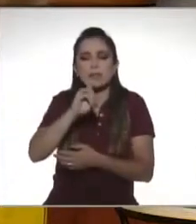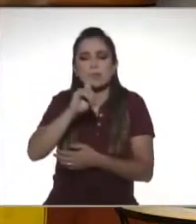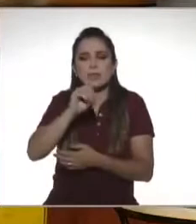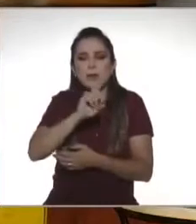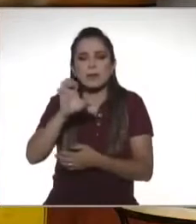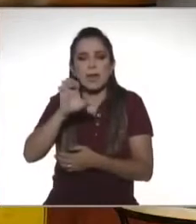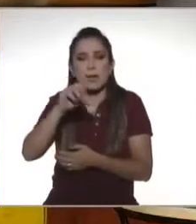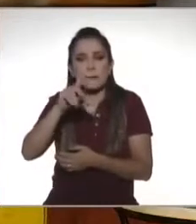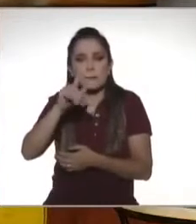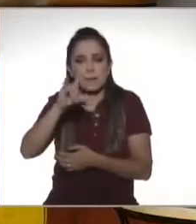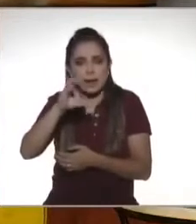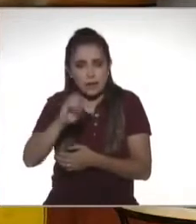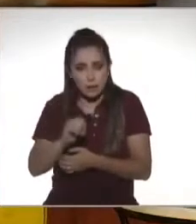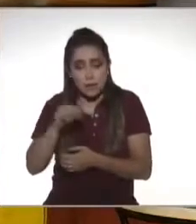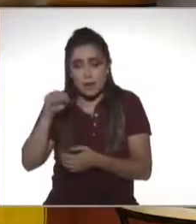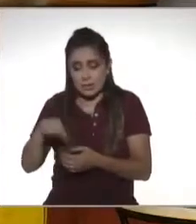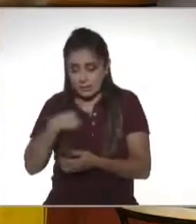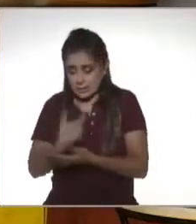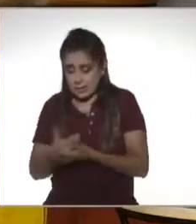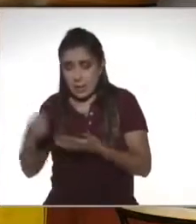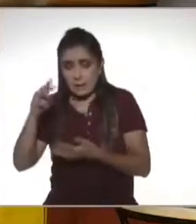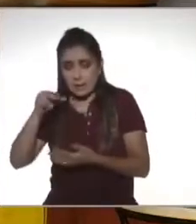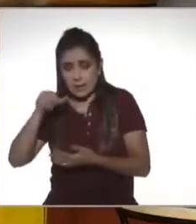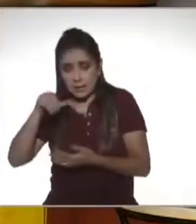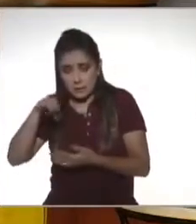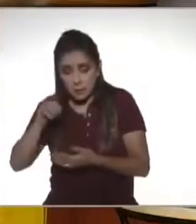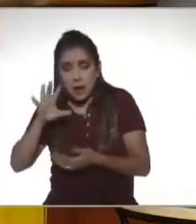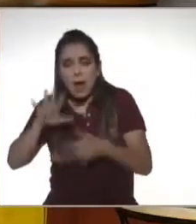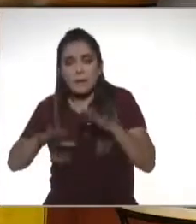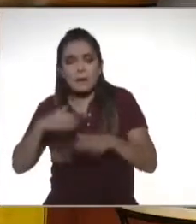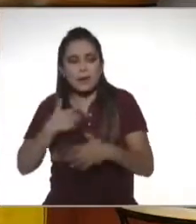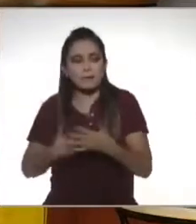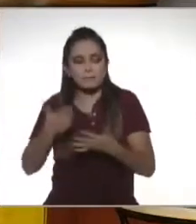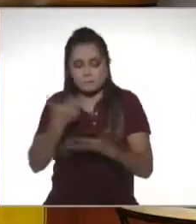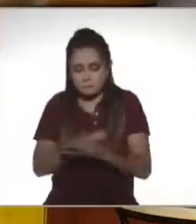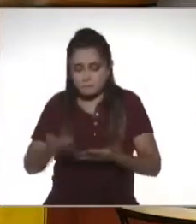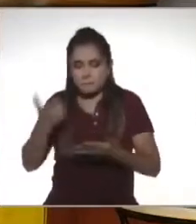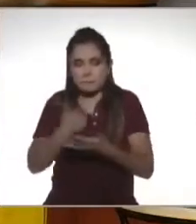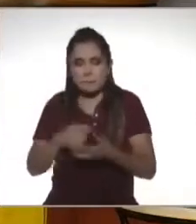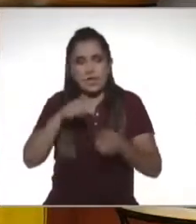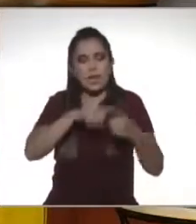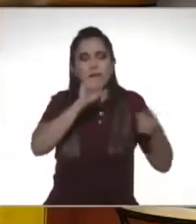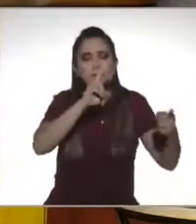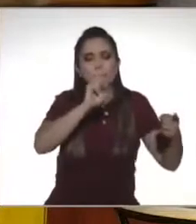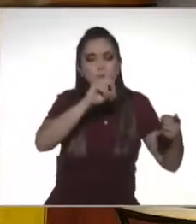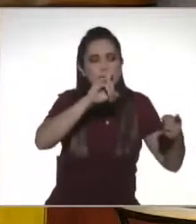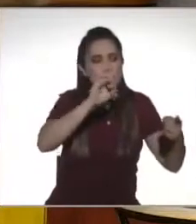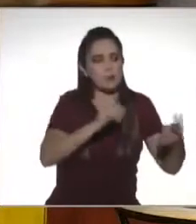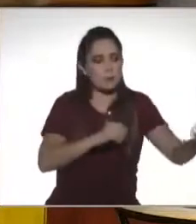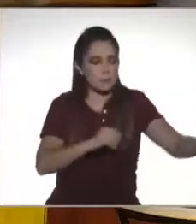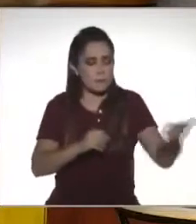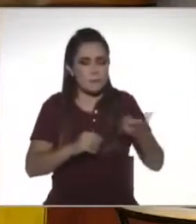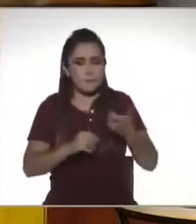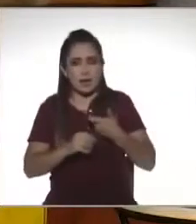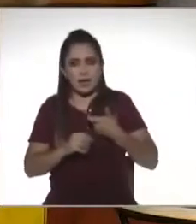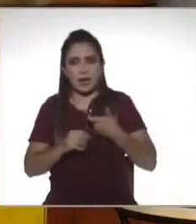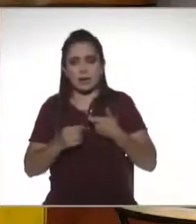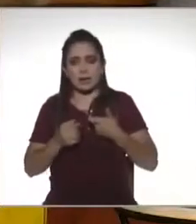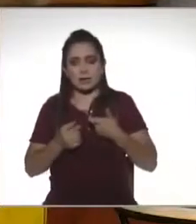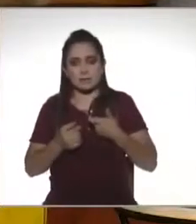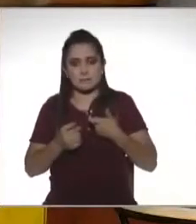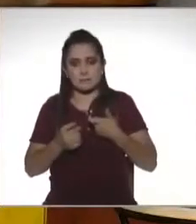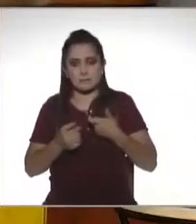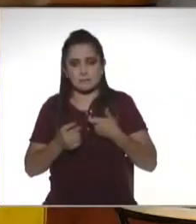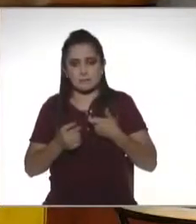entonces el que gana salario mínimo hasta resulta con un saldo a su favor, que ese es el subsidio al empleo que se le entrega en efectivo al que gana salario mínimo.